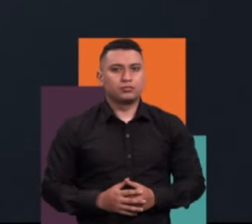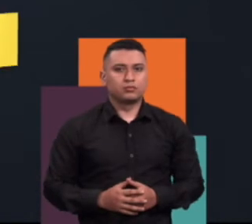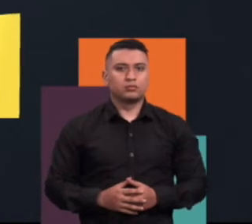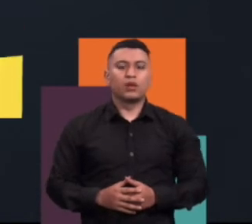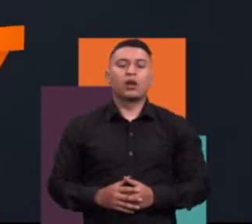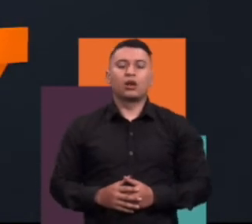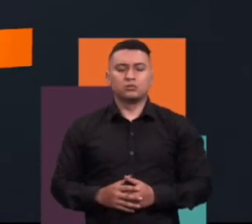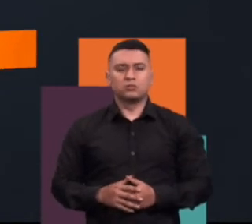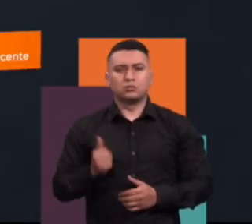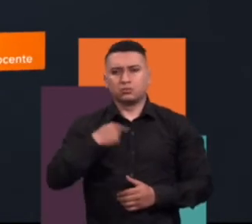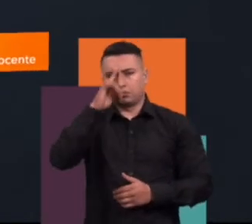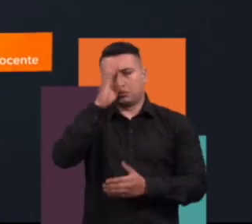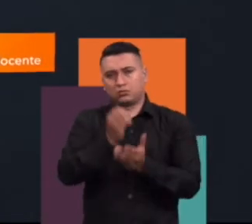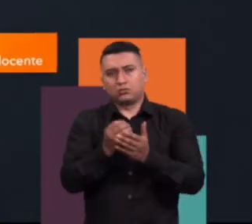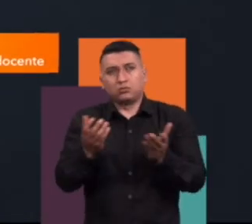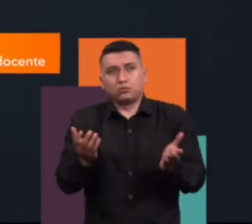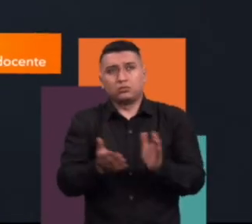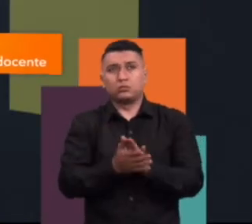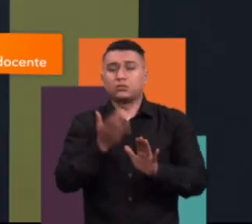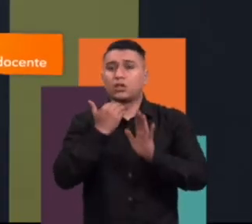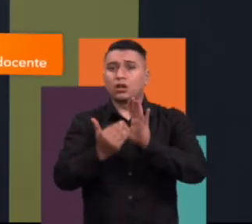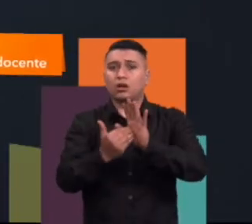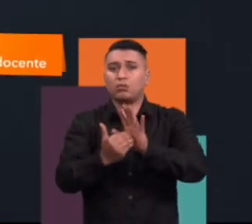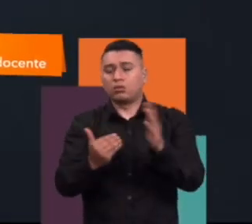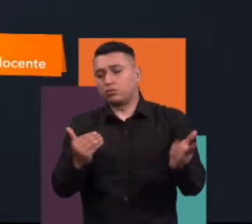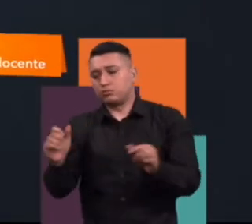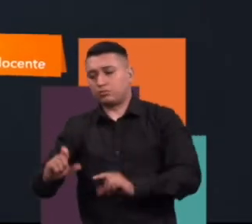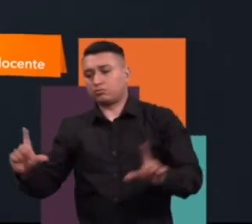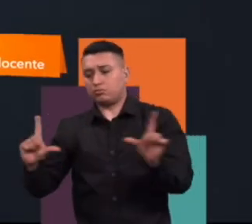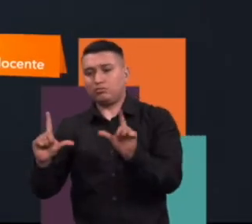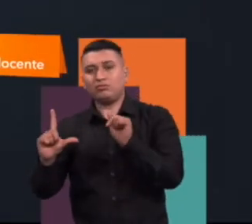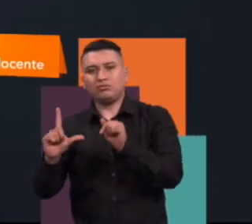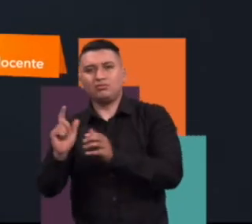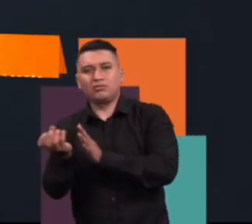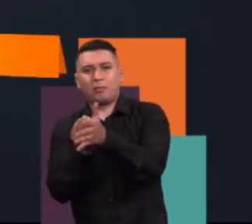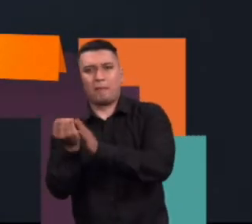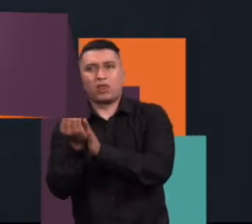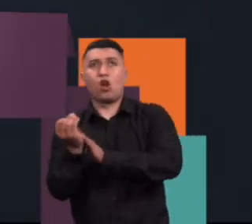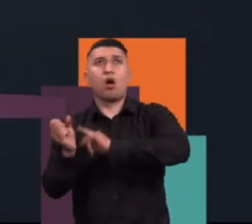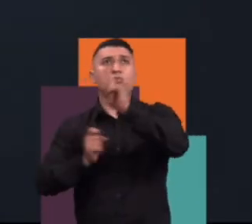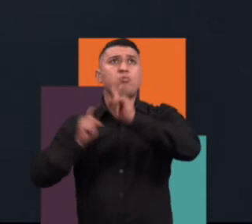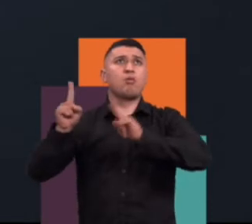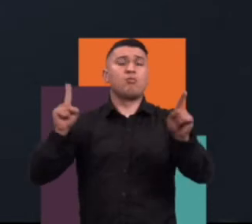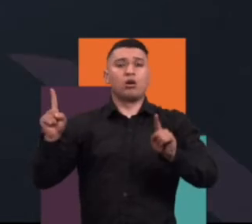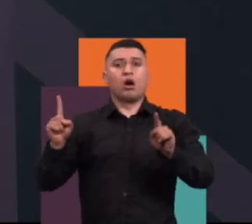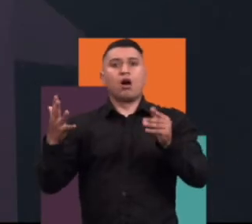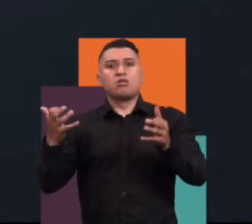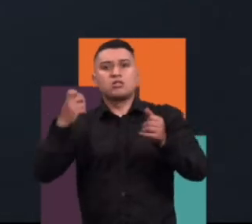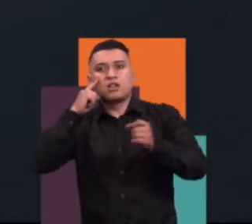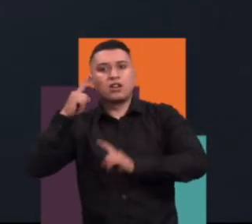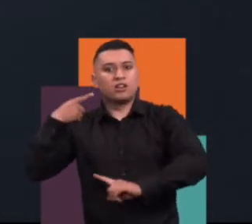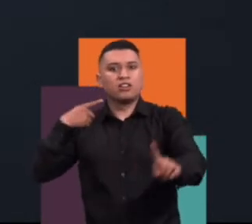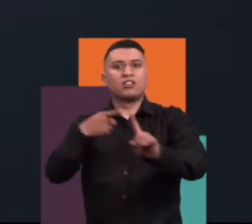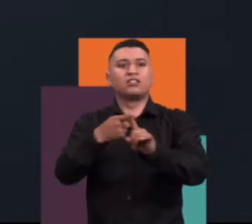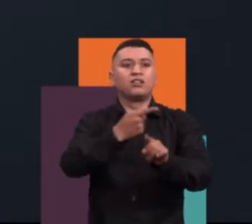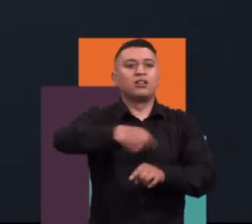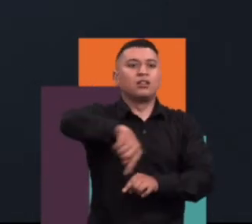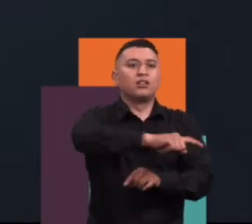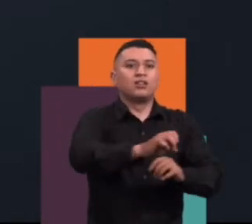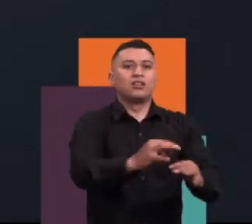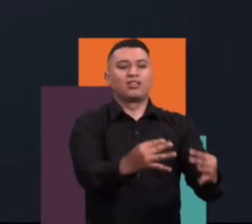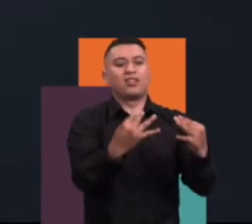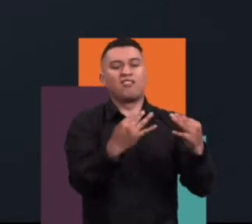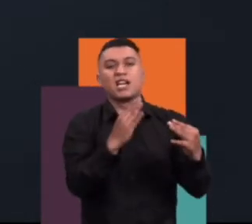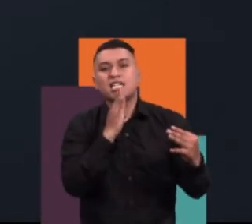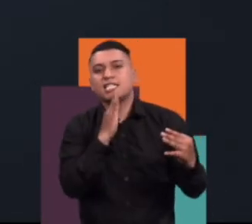comunicación venden la idea de la aventura, pues obviamente está pensando en el televidente que es de